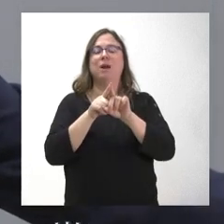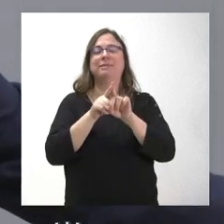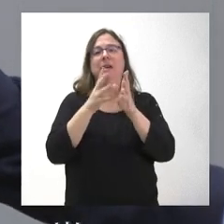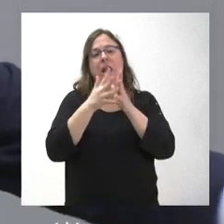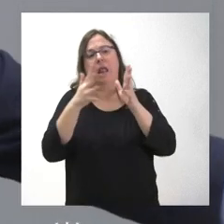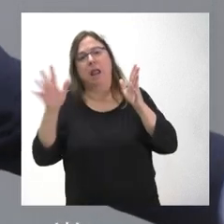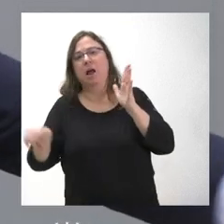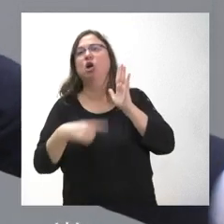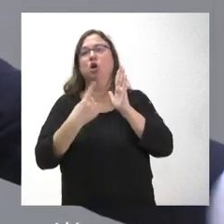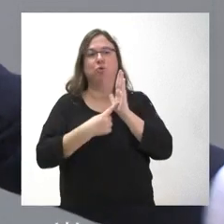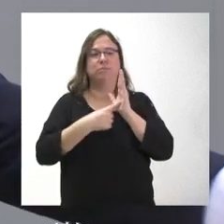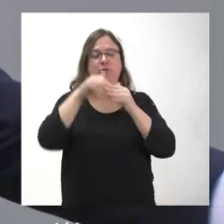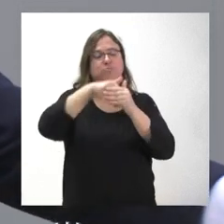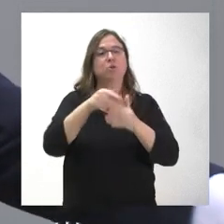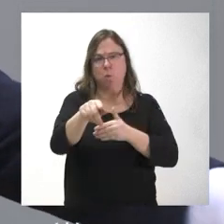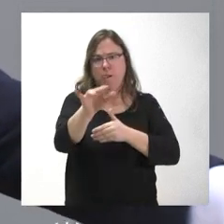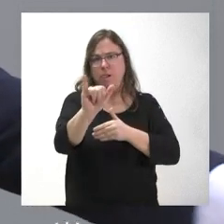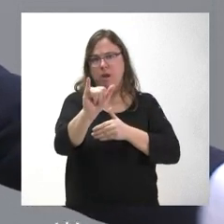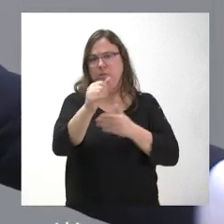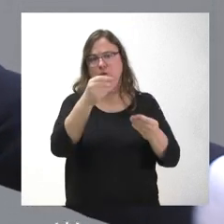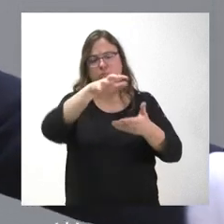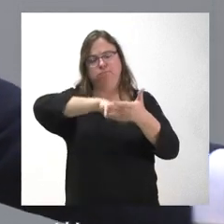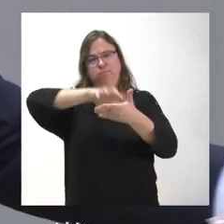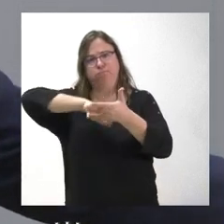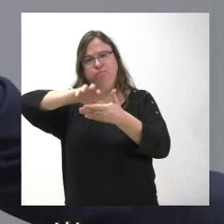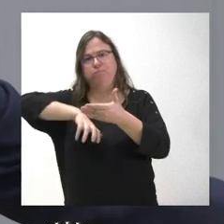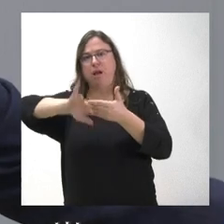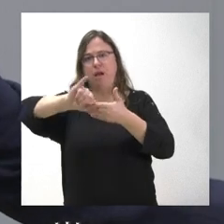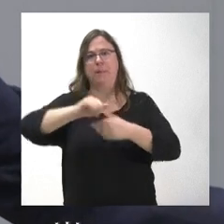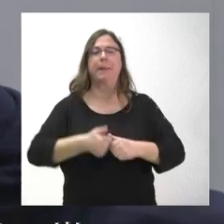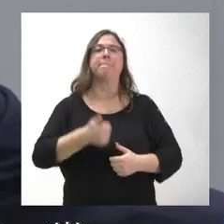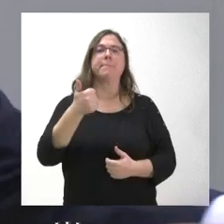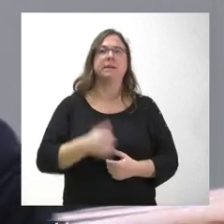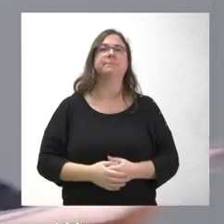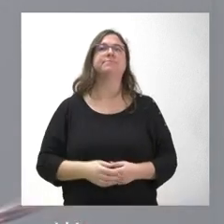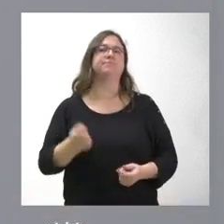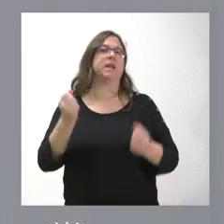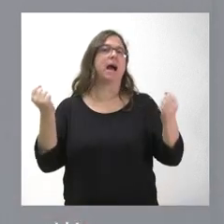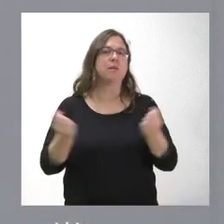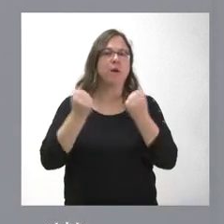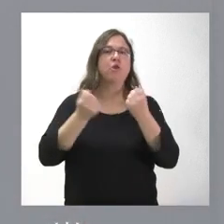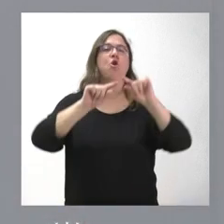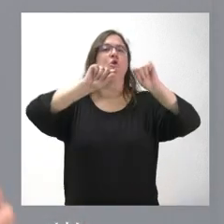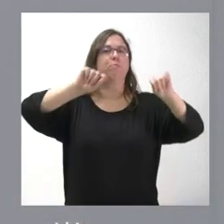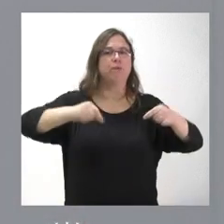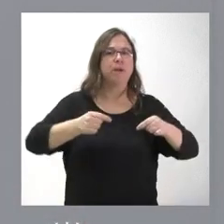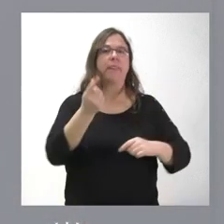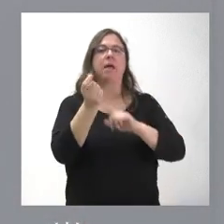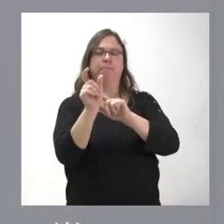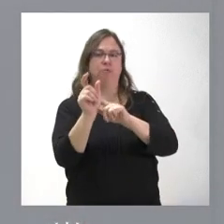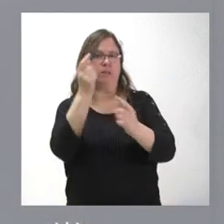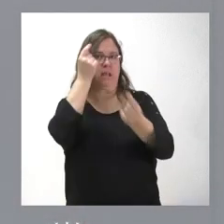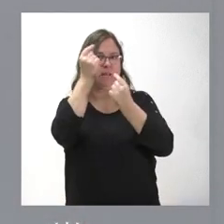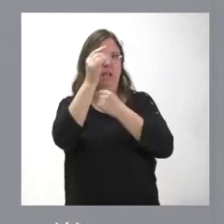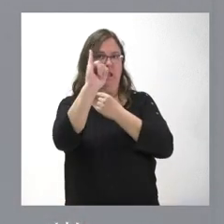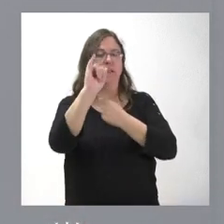contenido concreto de cada una de ellas, pero tienen ustedes muchas cuestiones cuál es la actuación, cuál es la provincia, cuál es el importe. Y